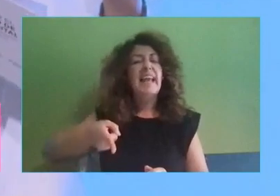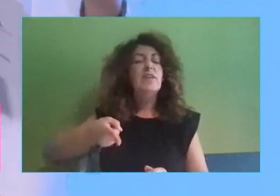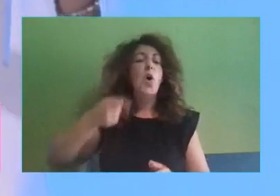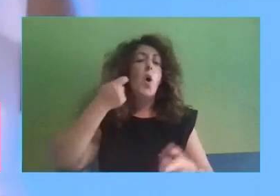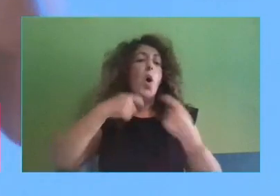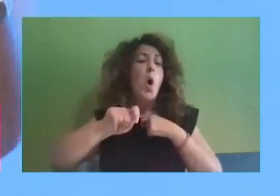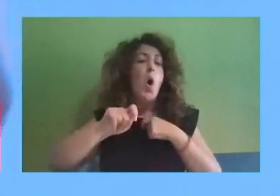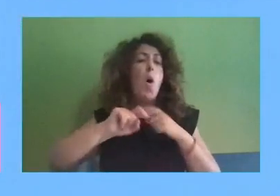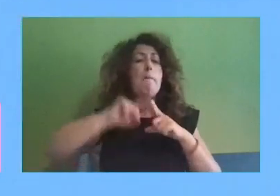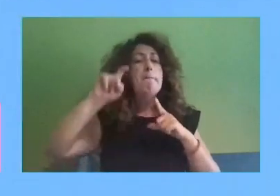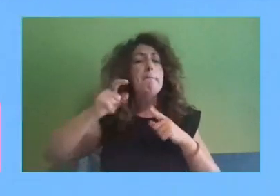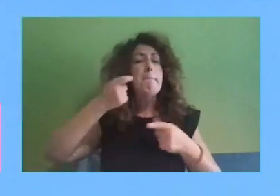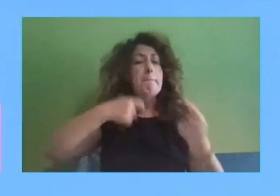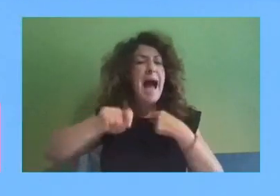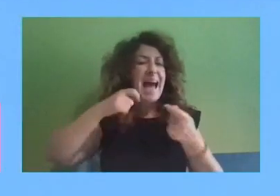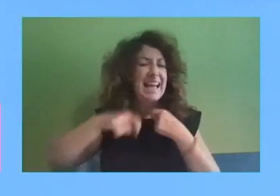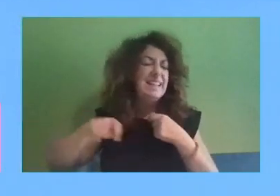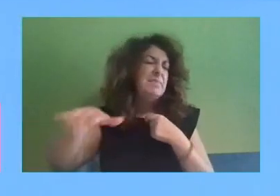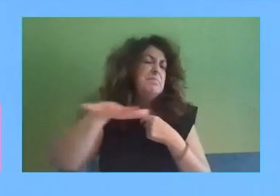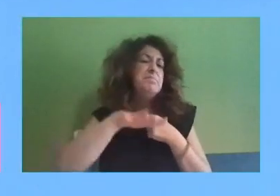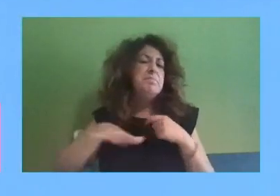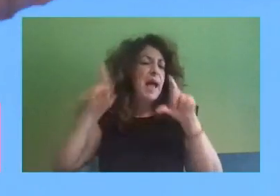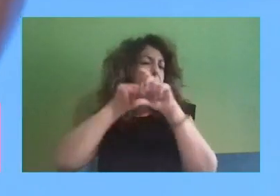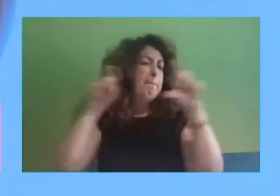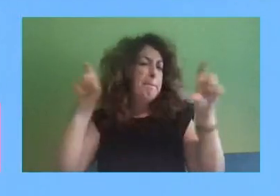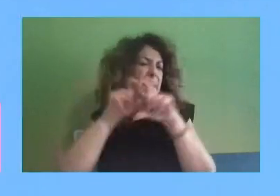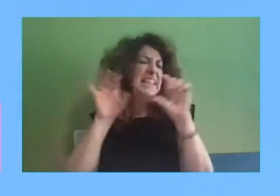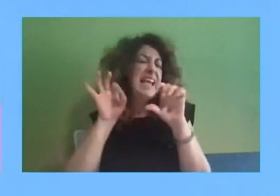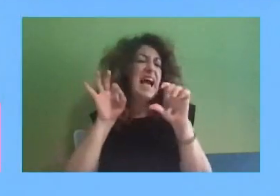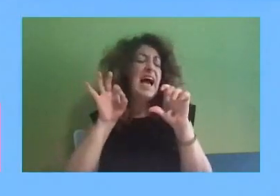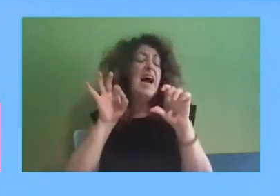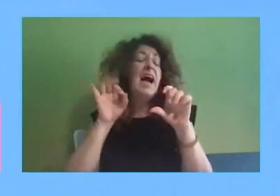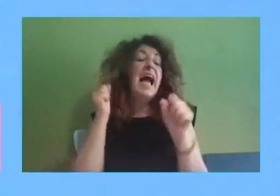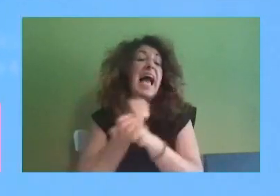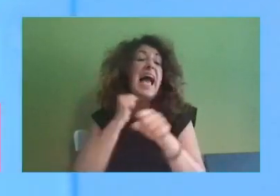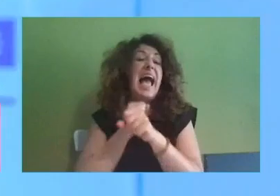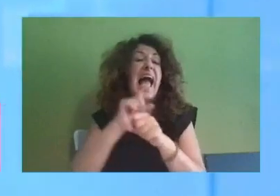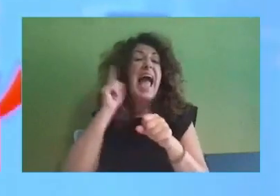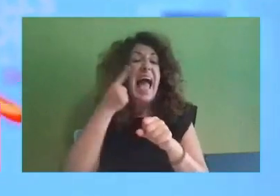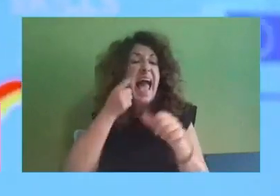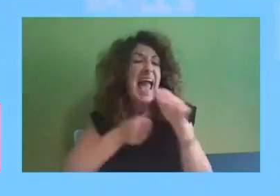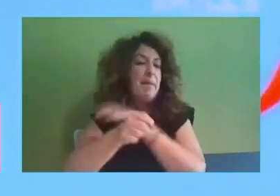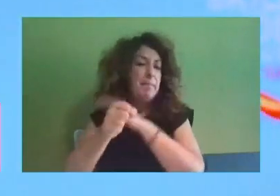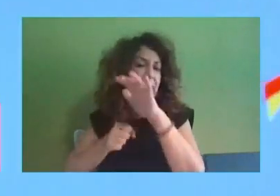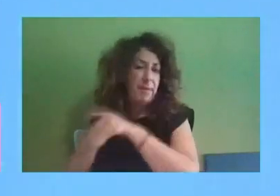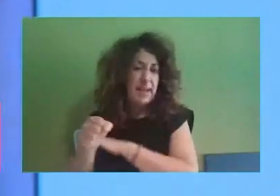asuntos claves sobre el perfil digital en la PYME. Bienvenido, Enric Ignacio.